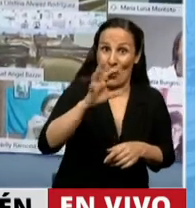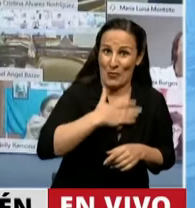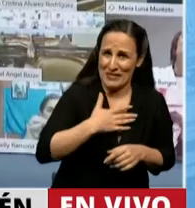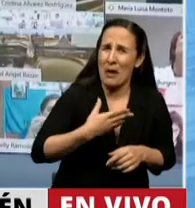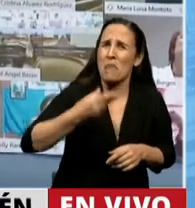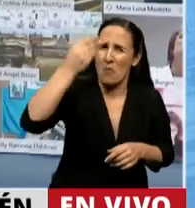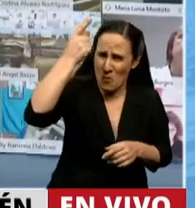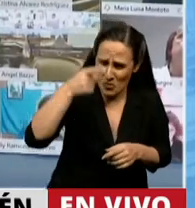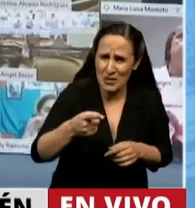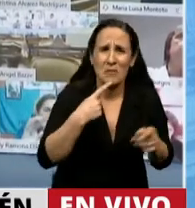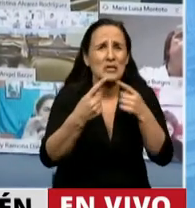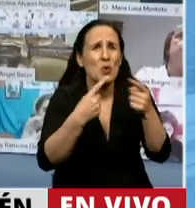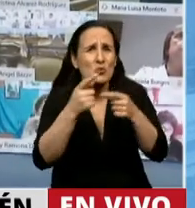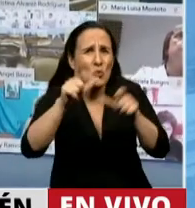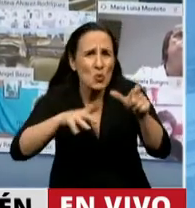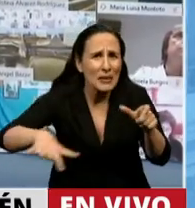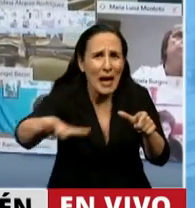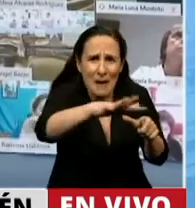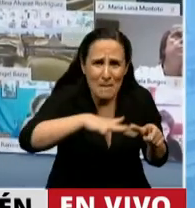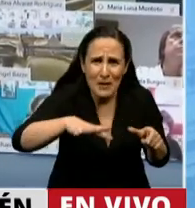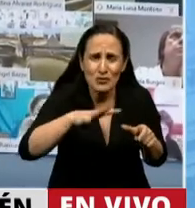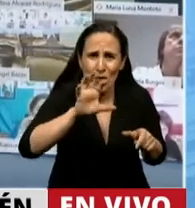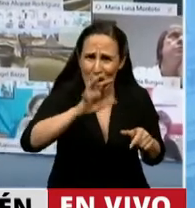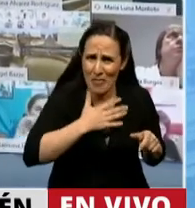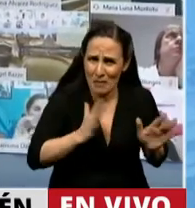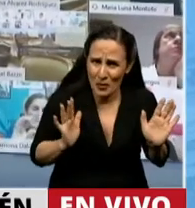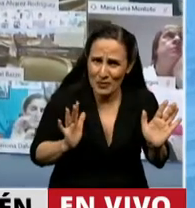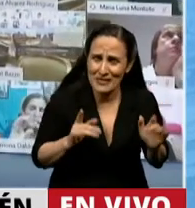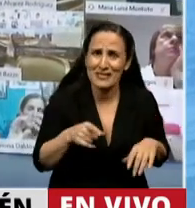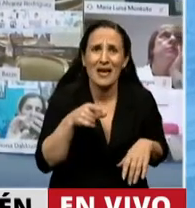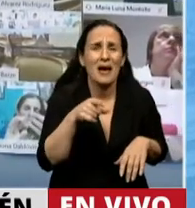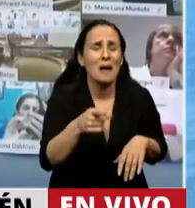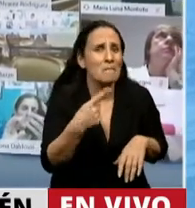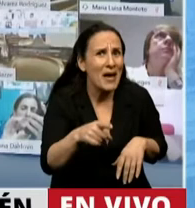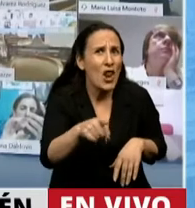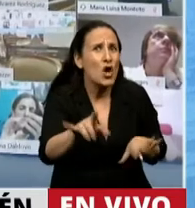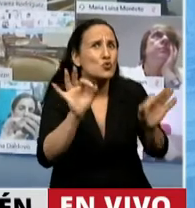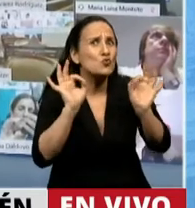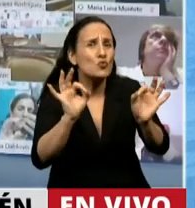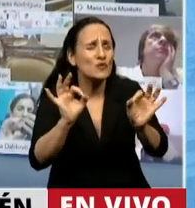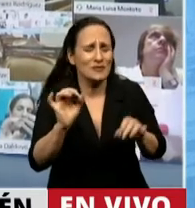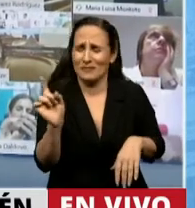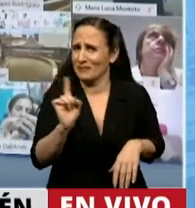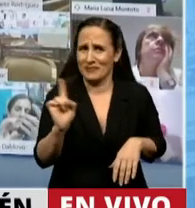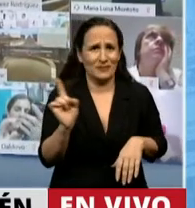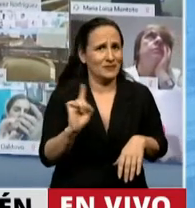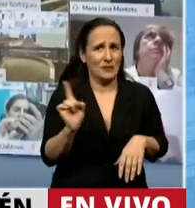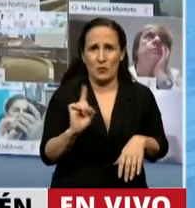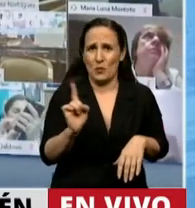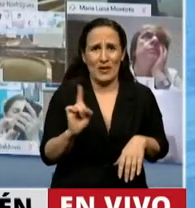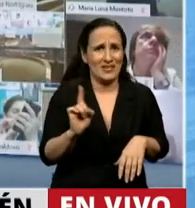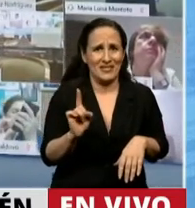reiteradas ocasiones, estos mecanismos resultan insuficientes para garantizar el acceso